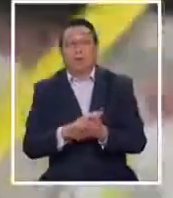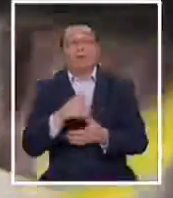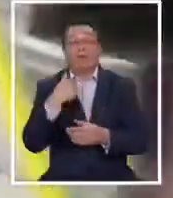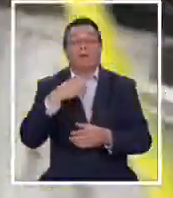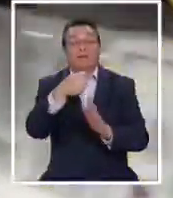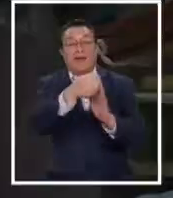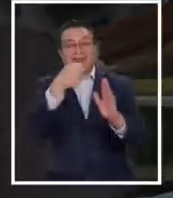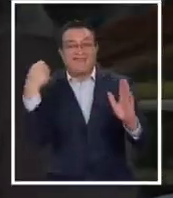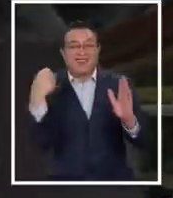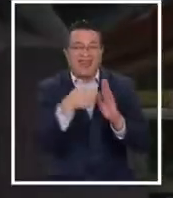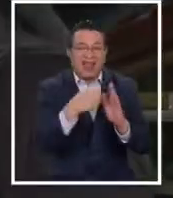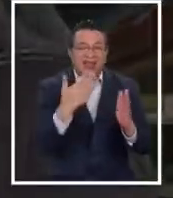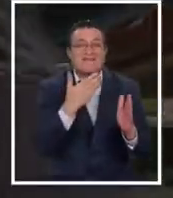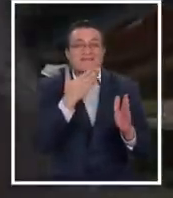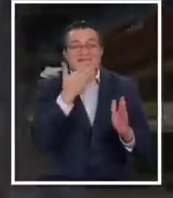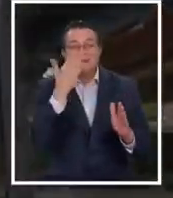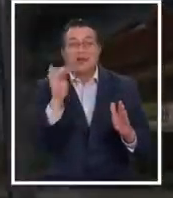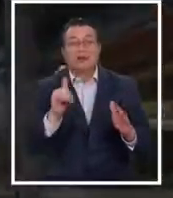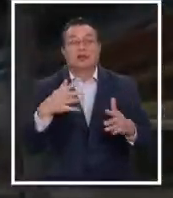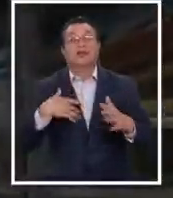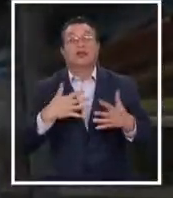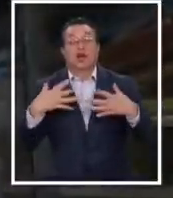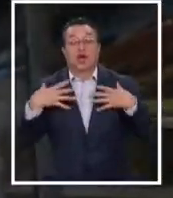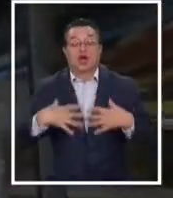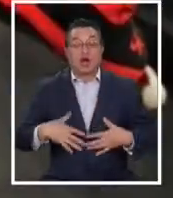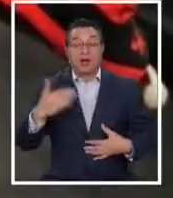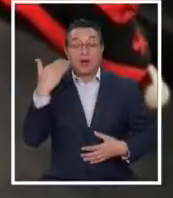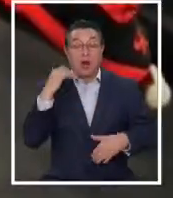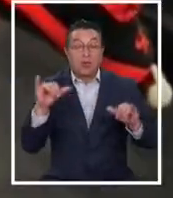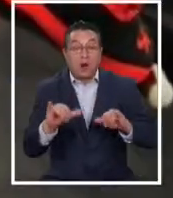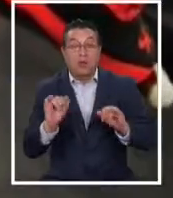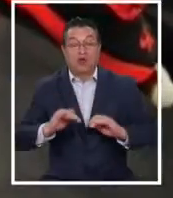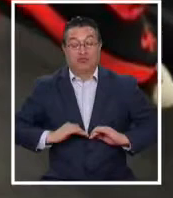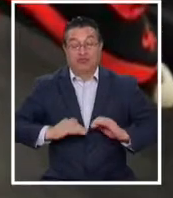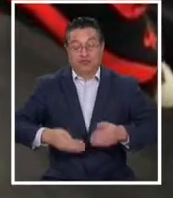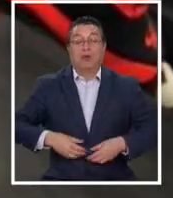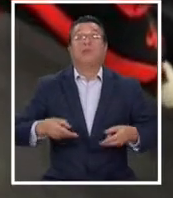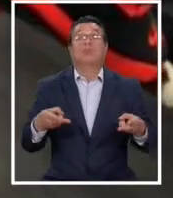blanca, artículos de ferretería y ropa para la primera infancia o maternidad.